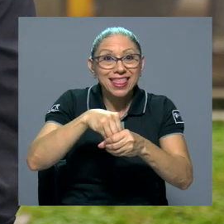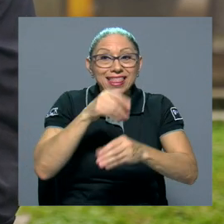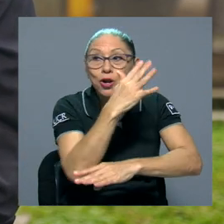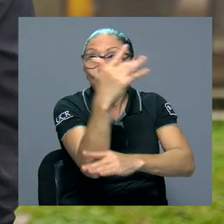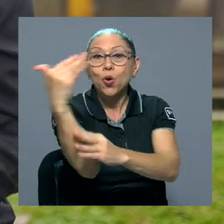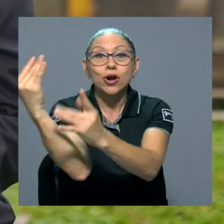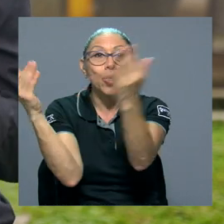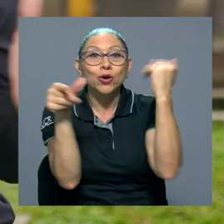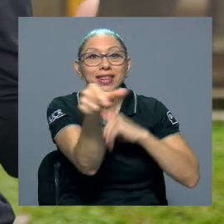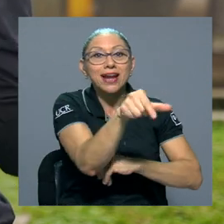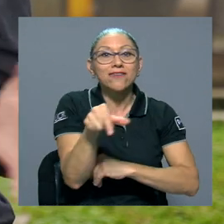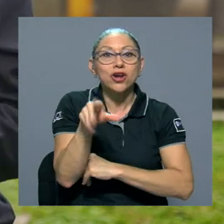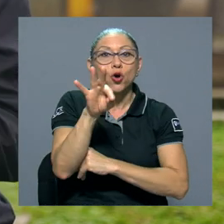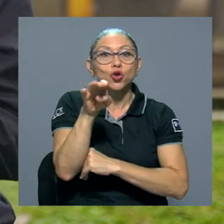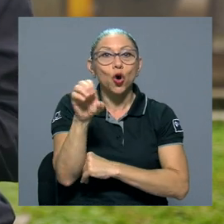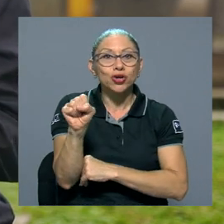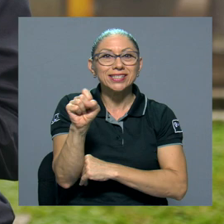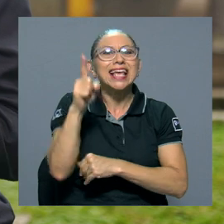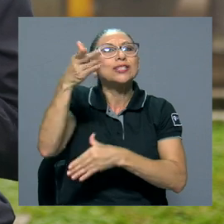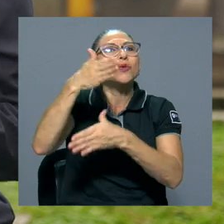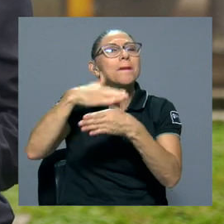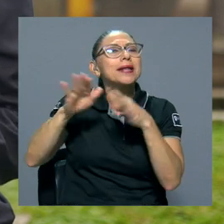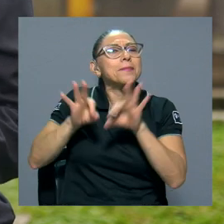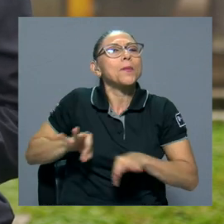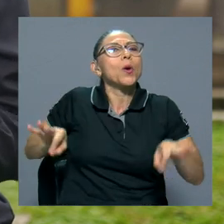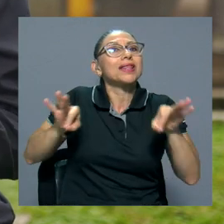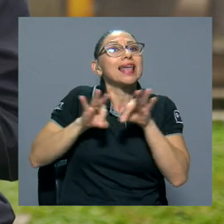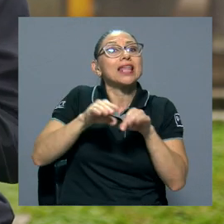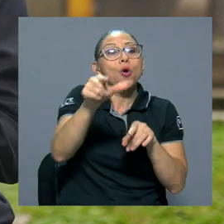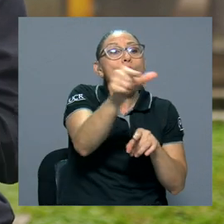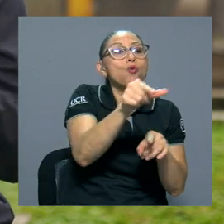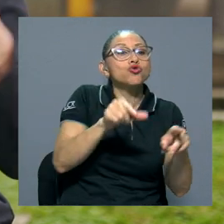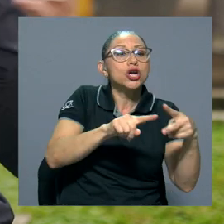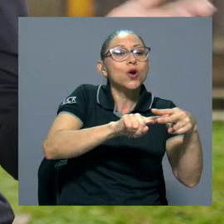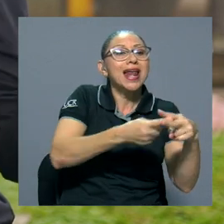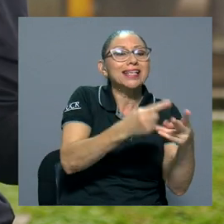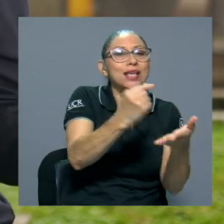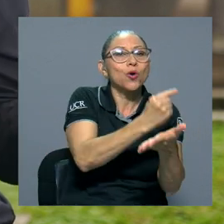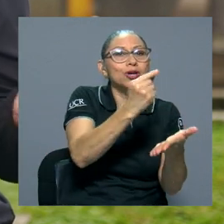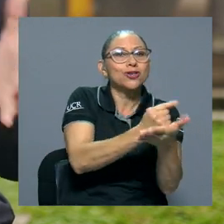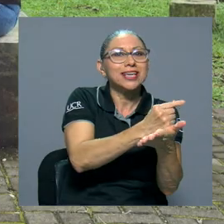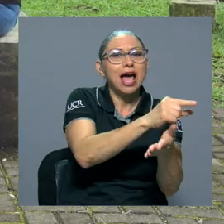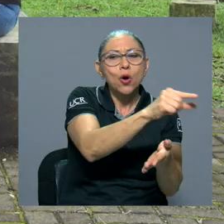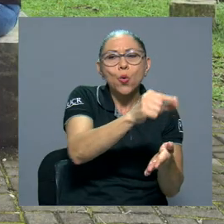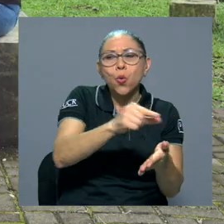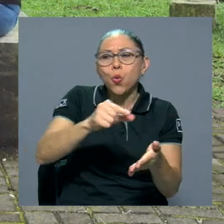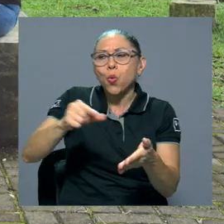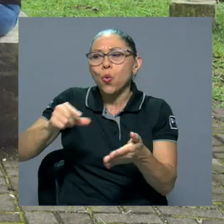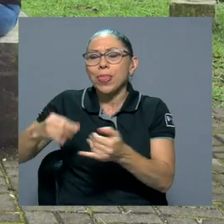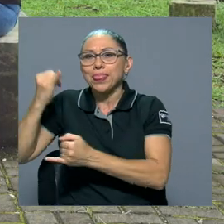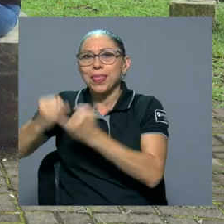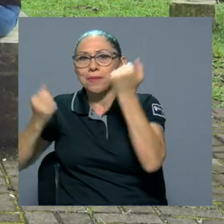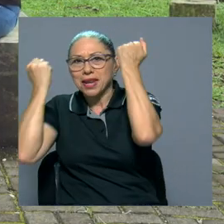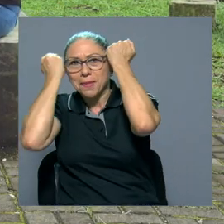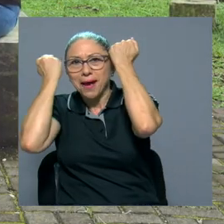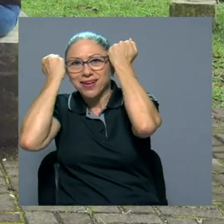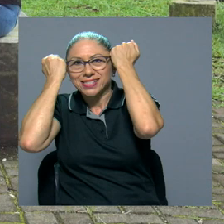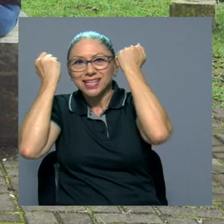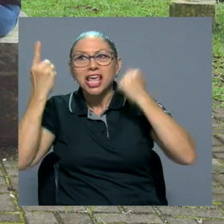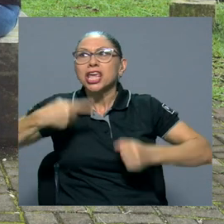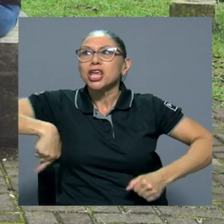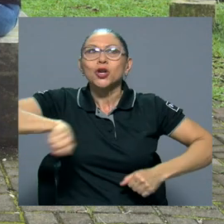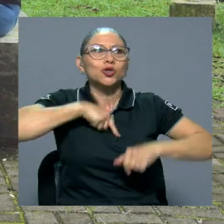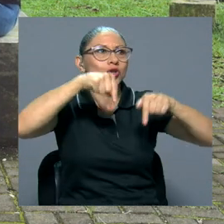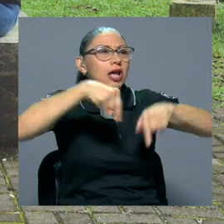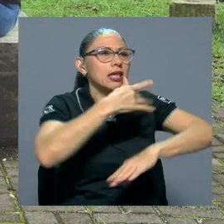es una extensión importante de un río que nace en Goicoechea y termina en Pavas, y nuestros campus contribuyen de manera